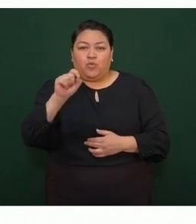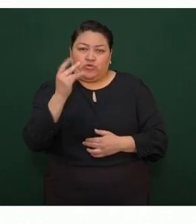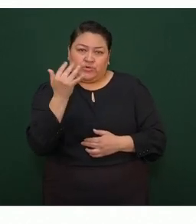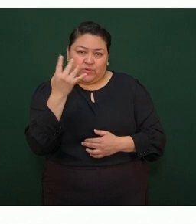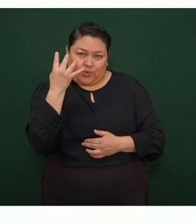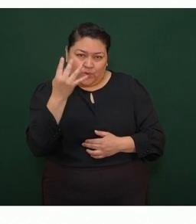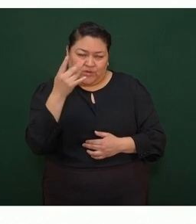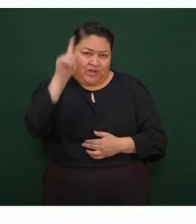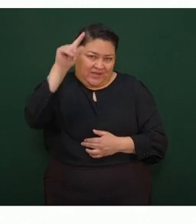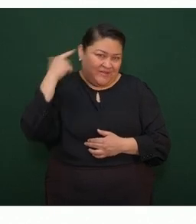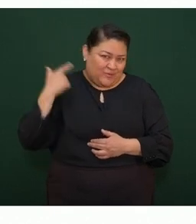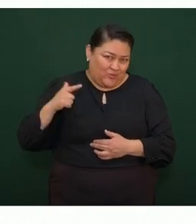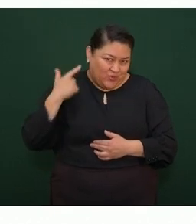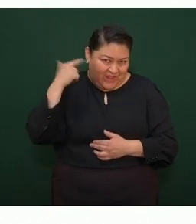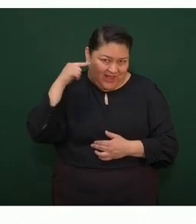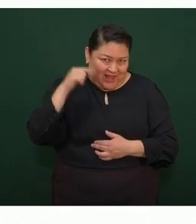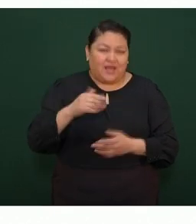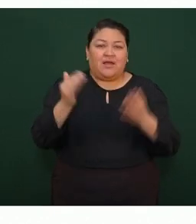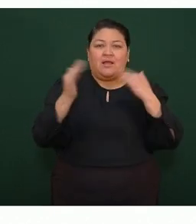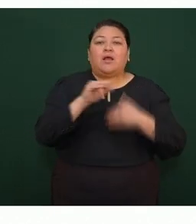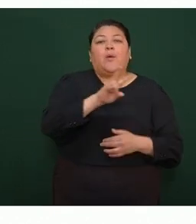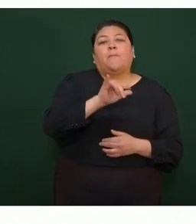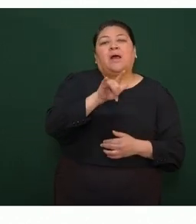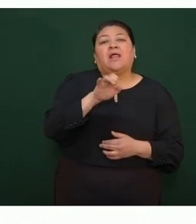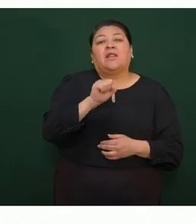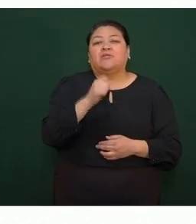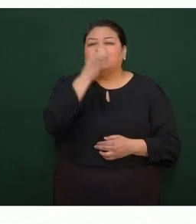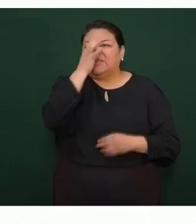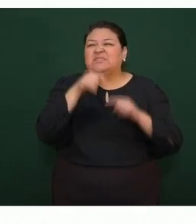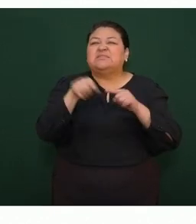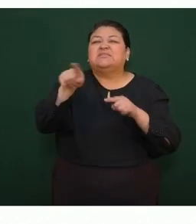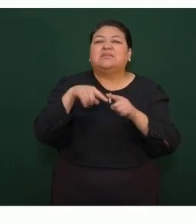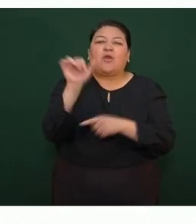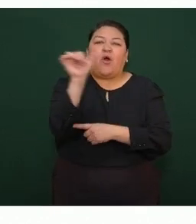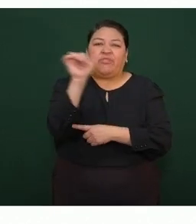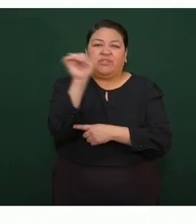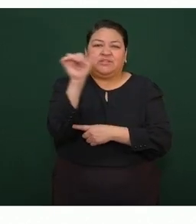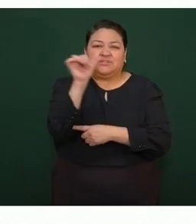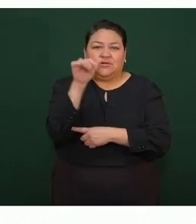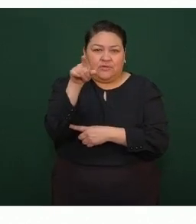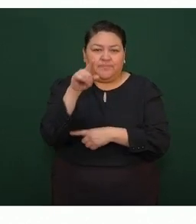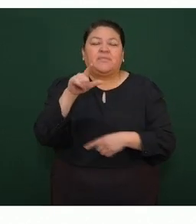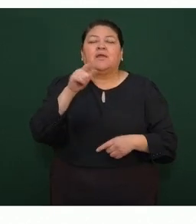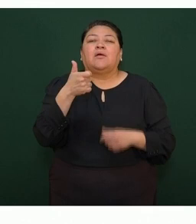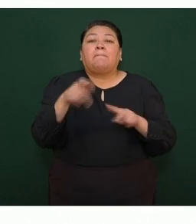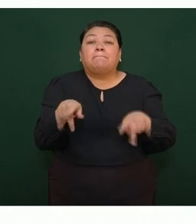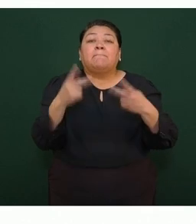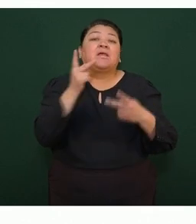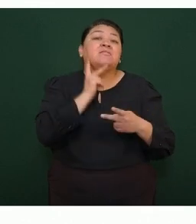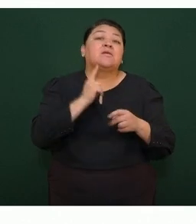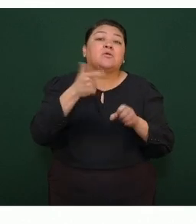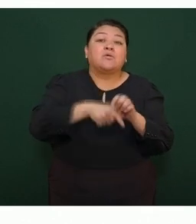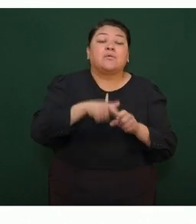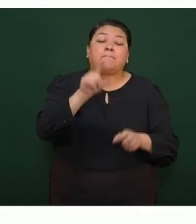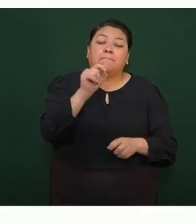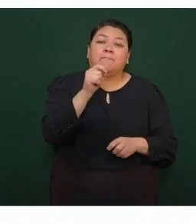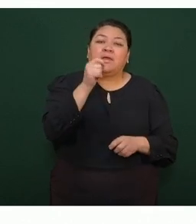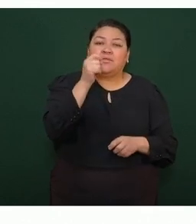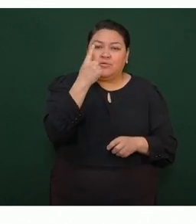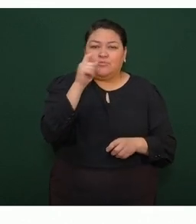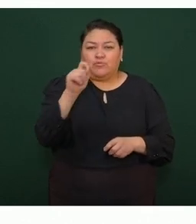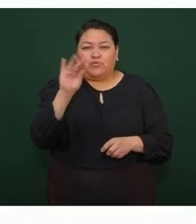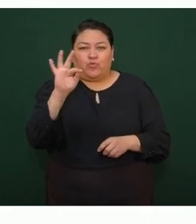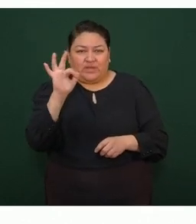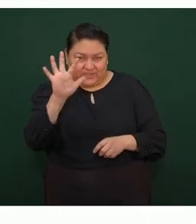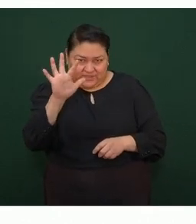pesos en Guadalajara, y también Valero nuevamente aquí cerca, en Atlixco, Puebla, a 21 pesos con 45 centavos.